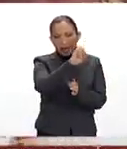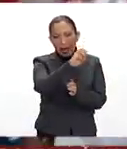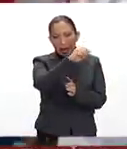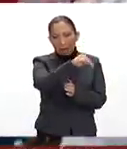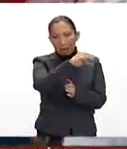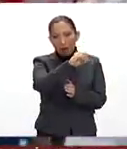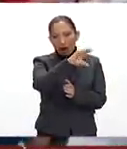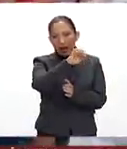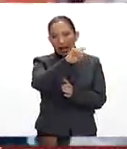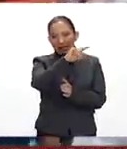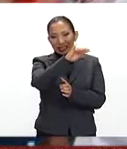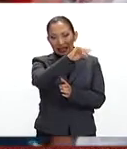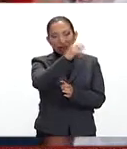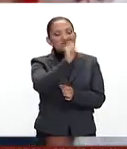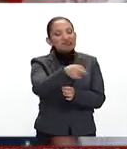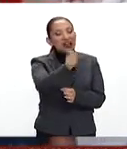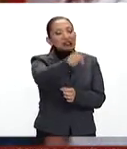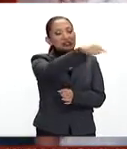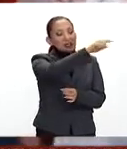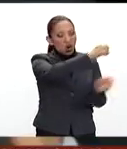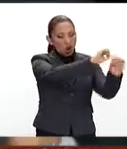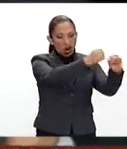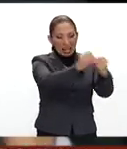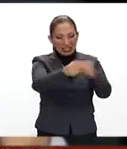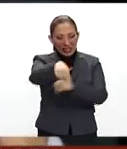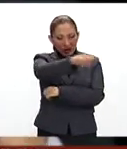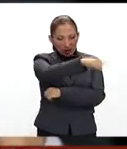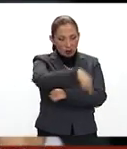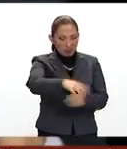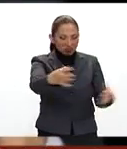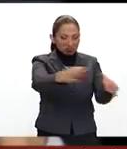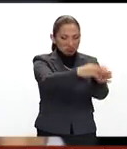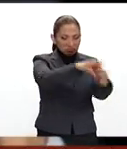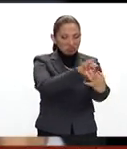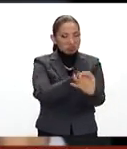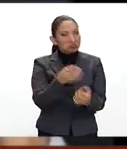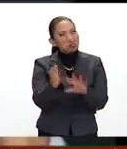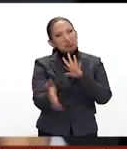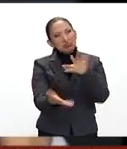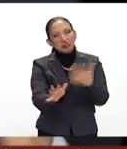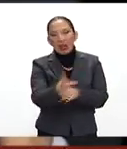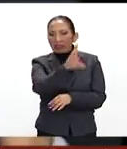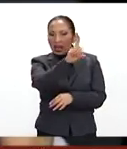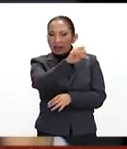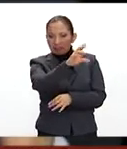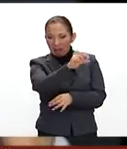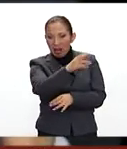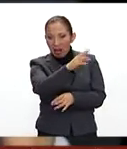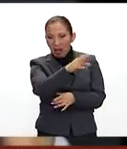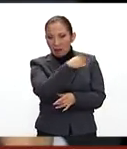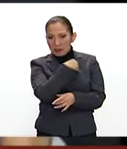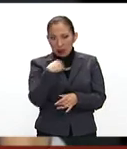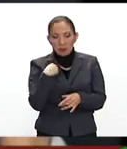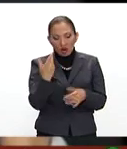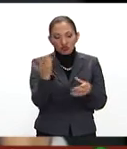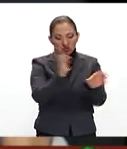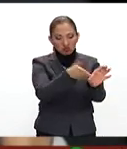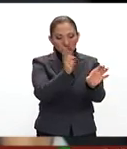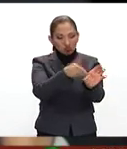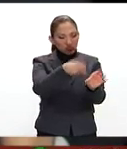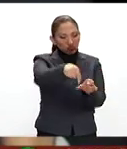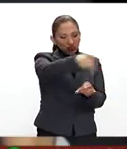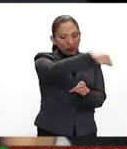que incluye a varias organizaciones, aproximadamente 30 partidos de